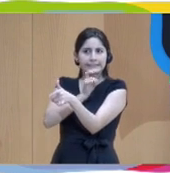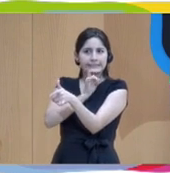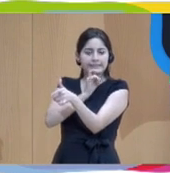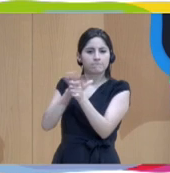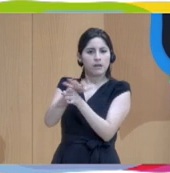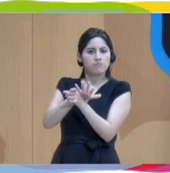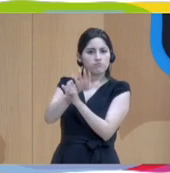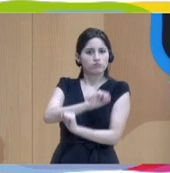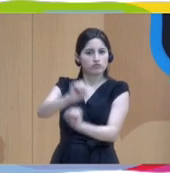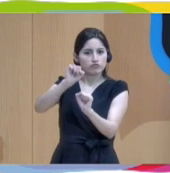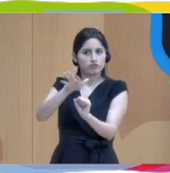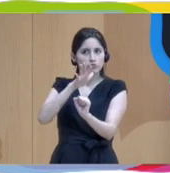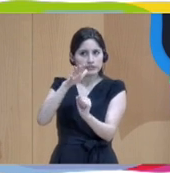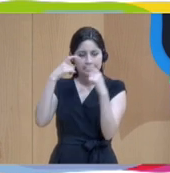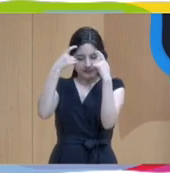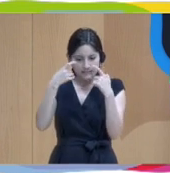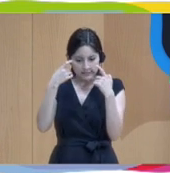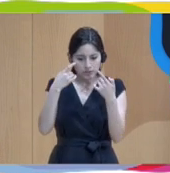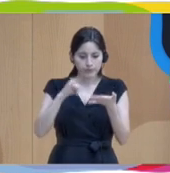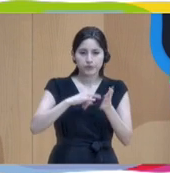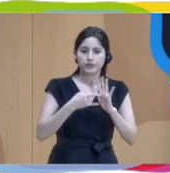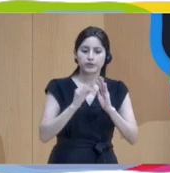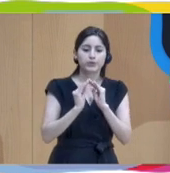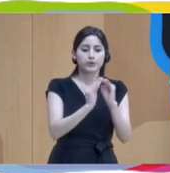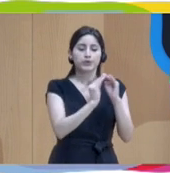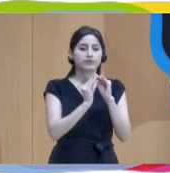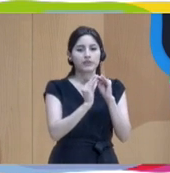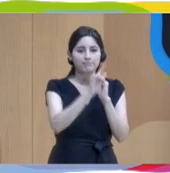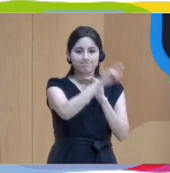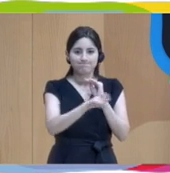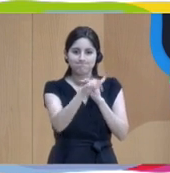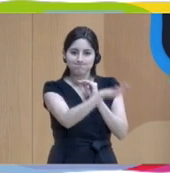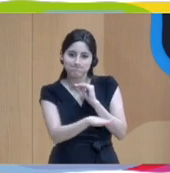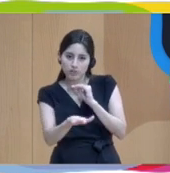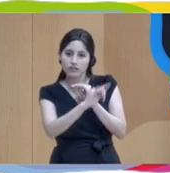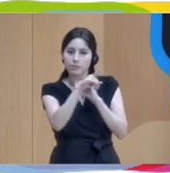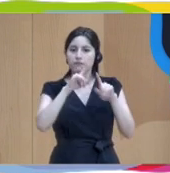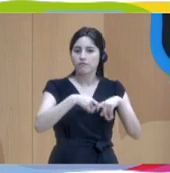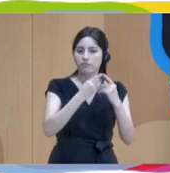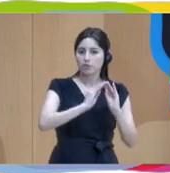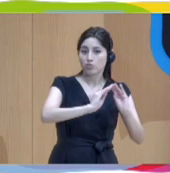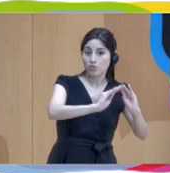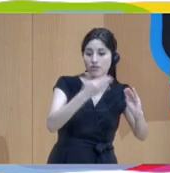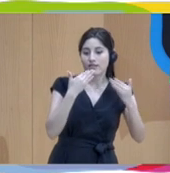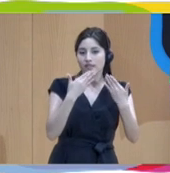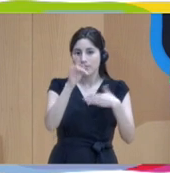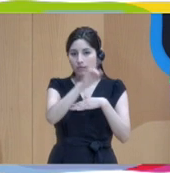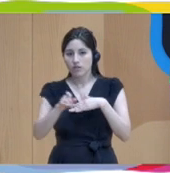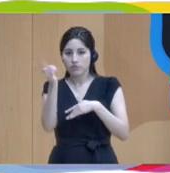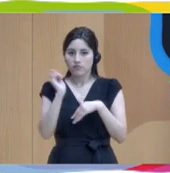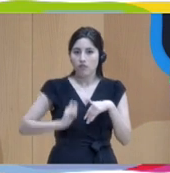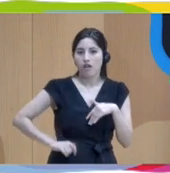porque se trata de construir proyectos unitarios en favor de los niños y sus familias entre profesionales e instituciones